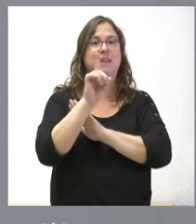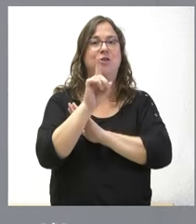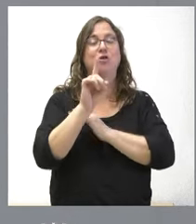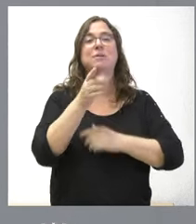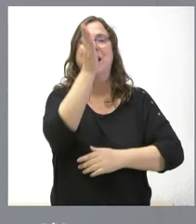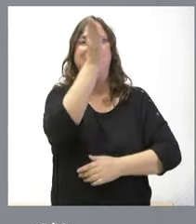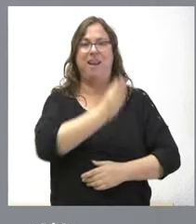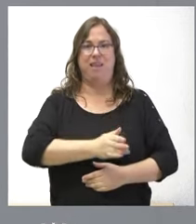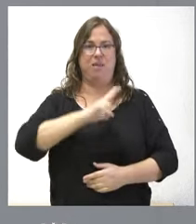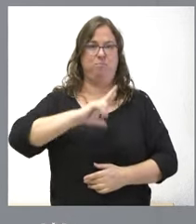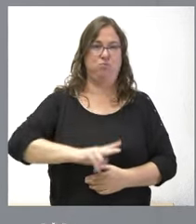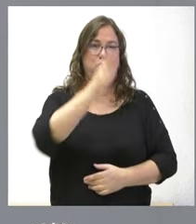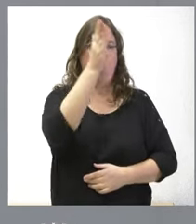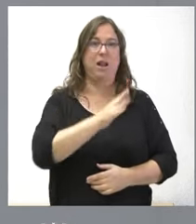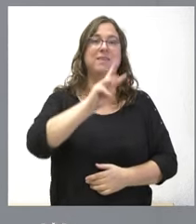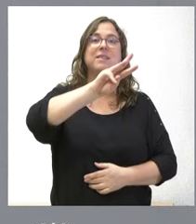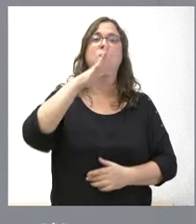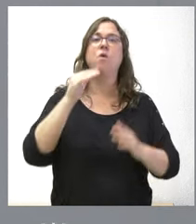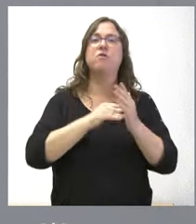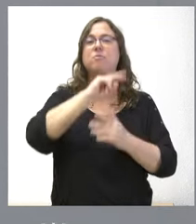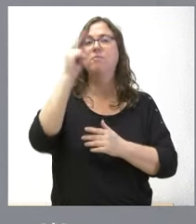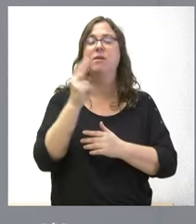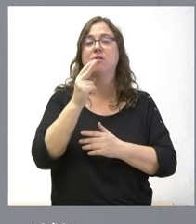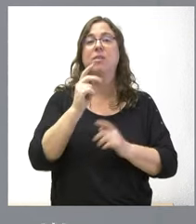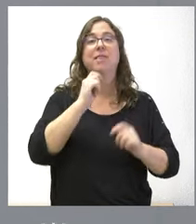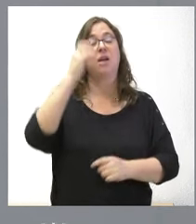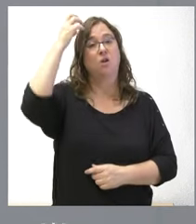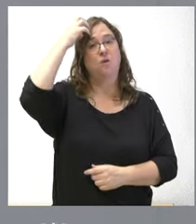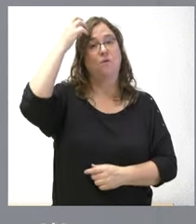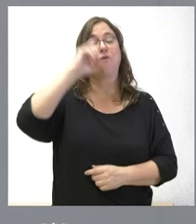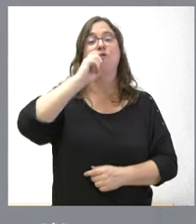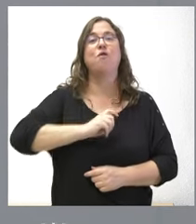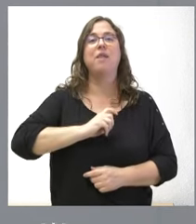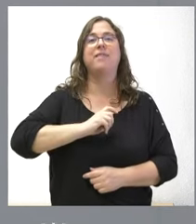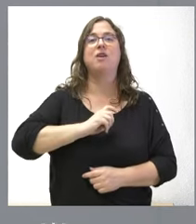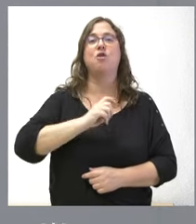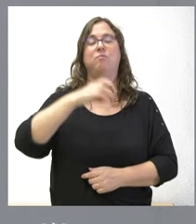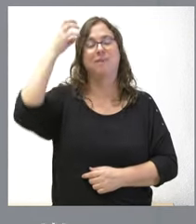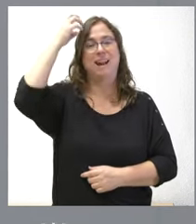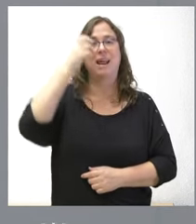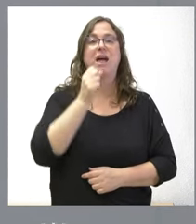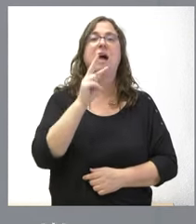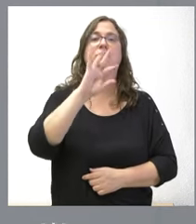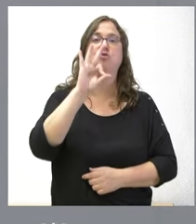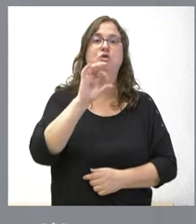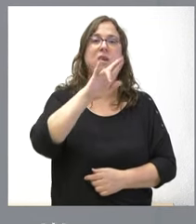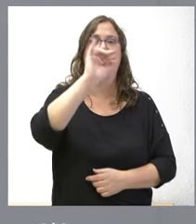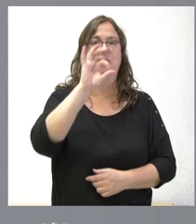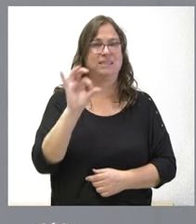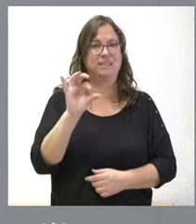Son 34.000 euros que se destinan a la Fundación Rey Alfoso Enríquez y se destina a un encuentro